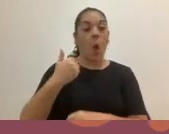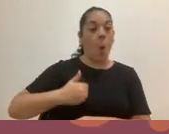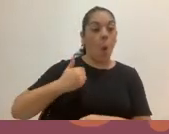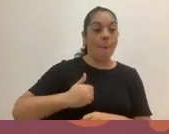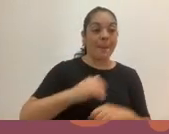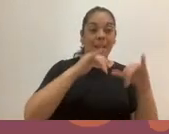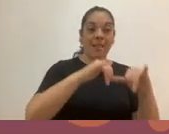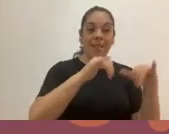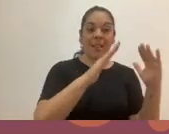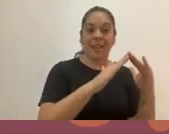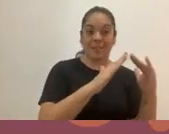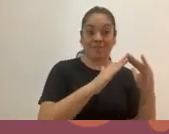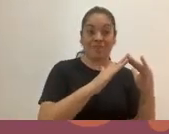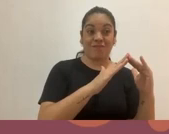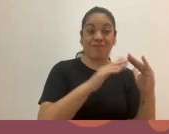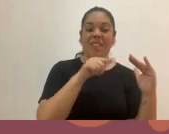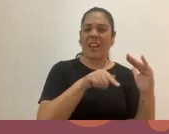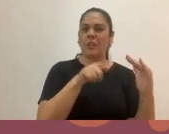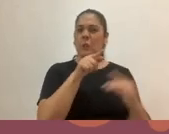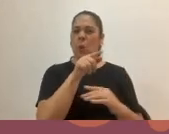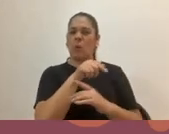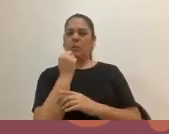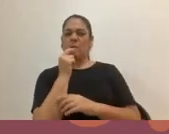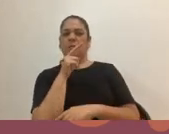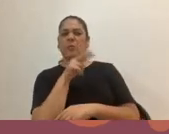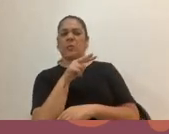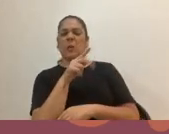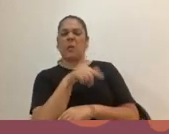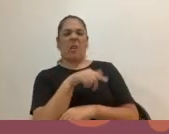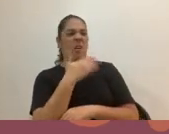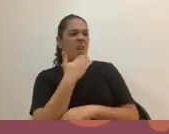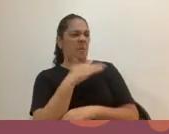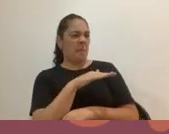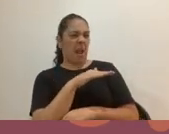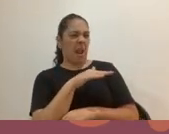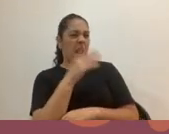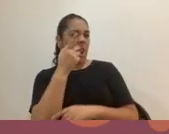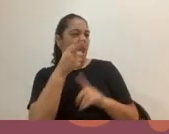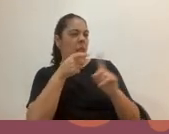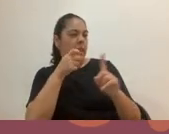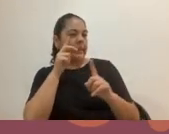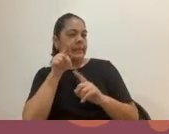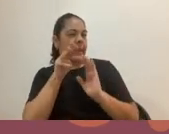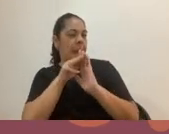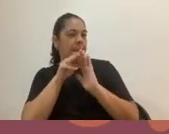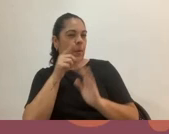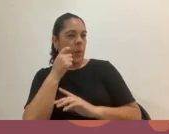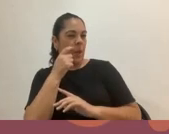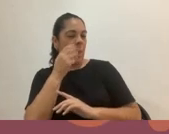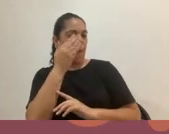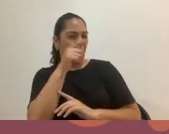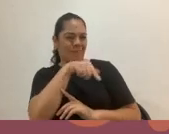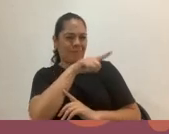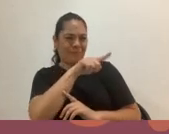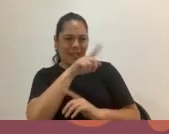del hogar. Y esto socialmente probablemente va a ser muy mal visto. ¿Por qué? Porque socialmente los roles de género están bien